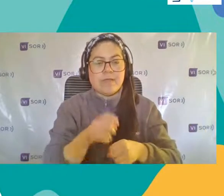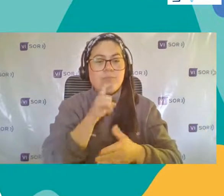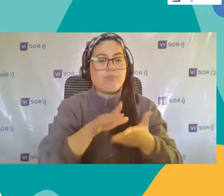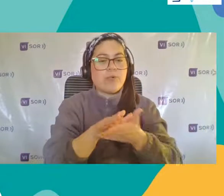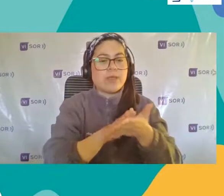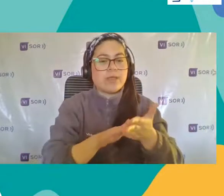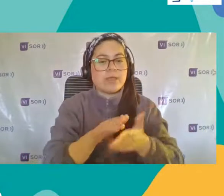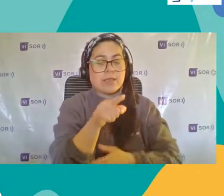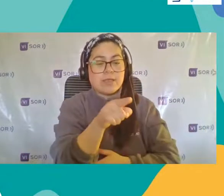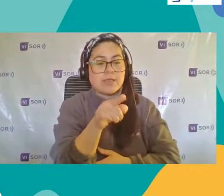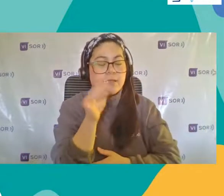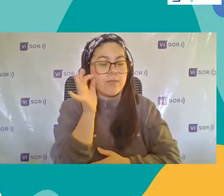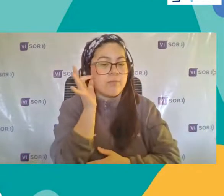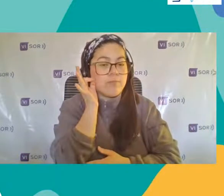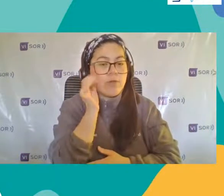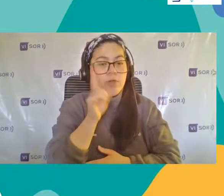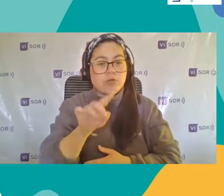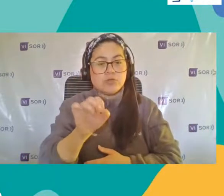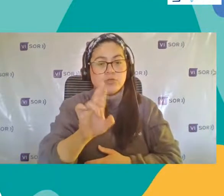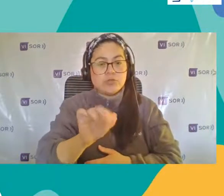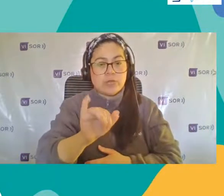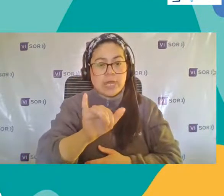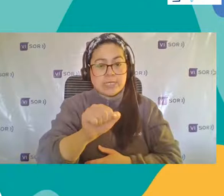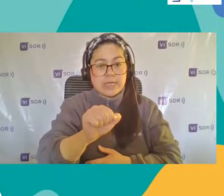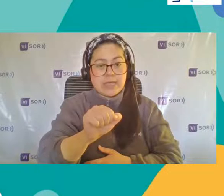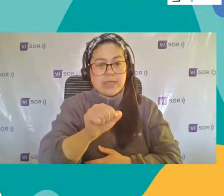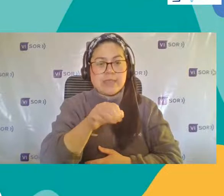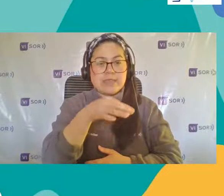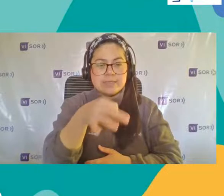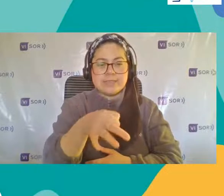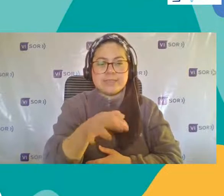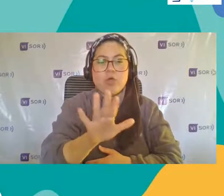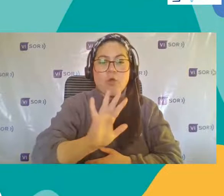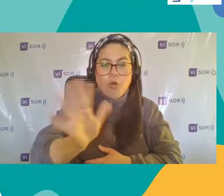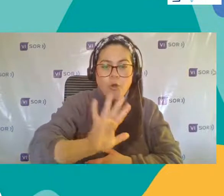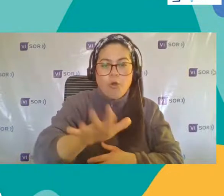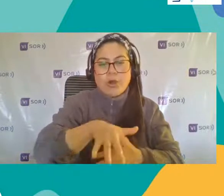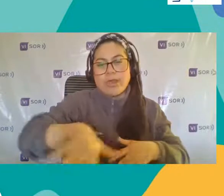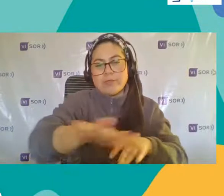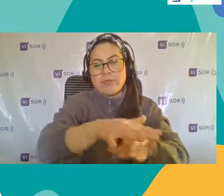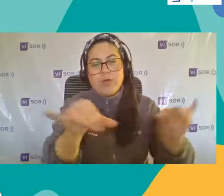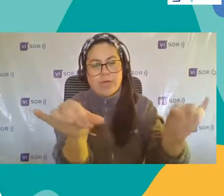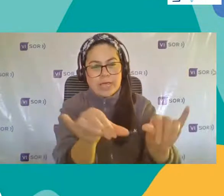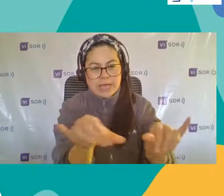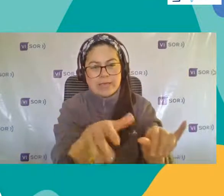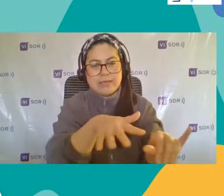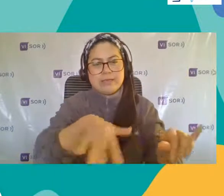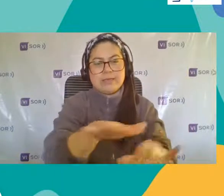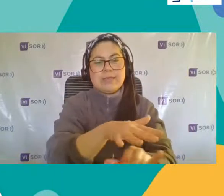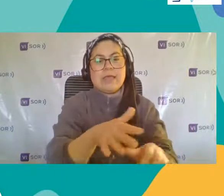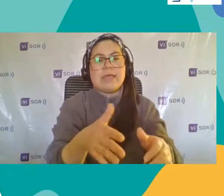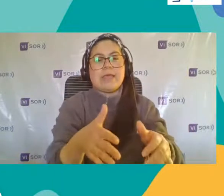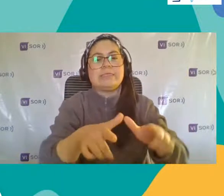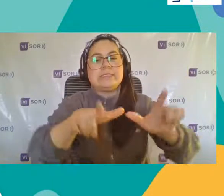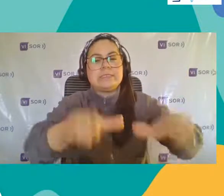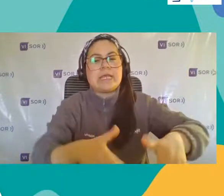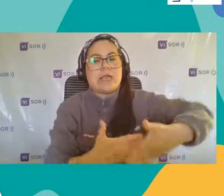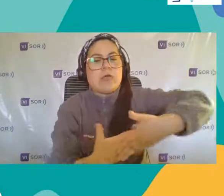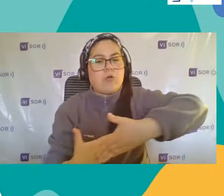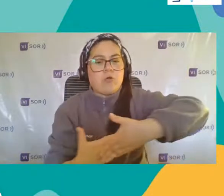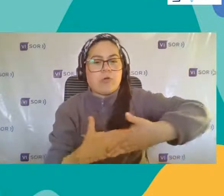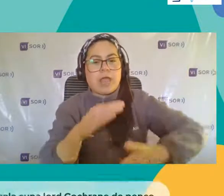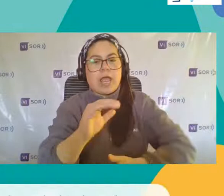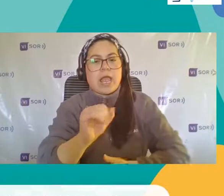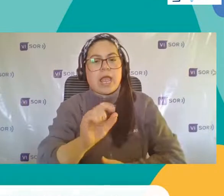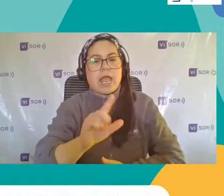Este saludo De Soraya Contreras Que nos dice Hola a todos los jardines infantil Y Salacuna Candelaria presente